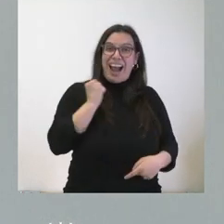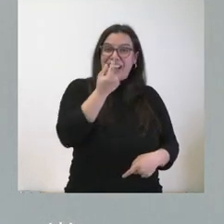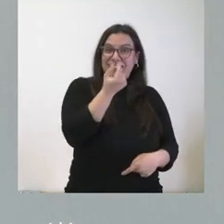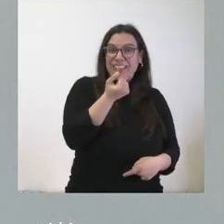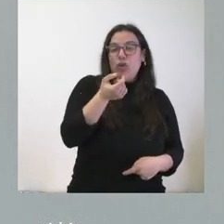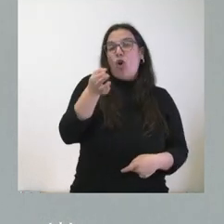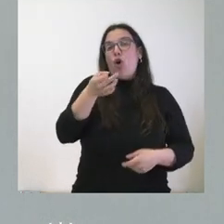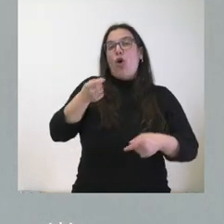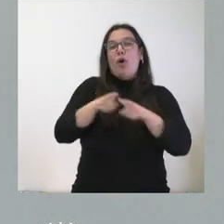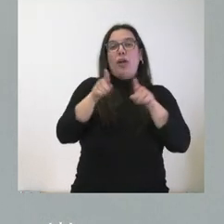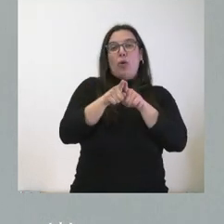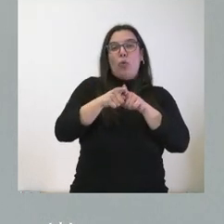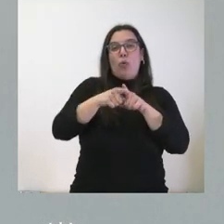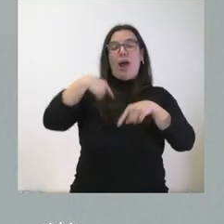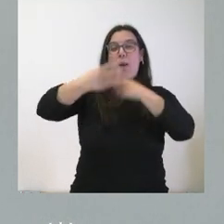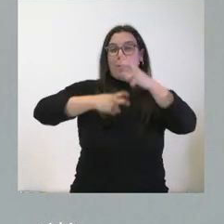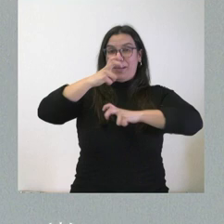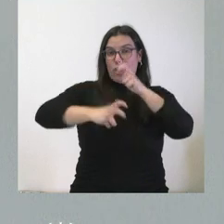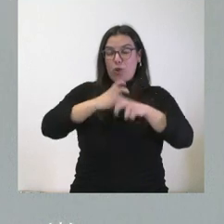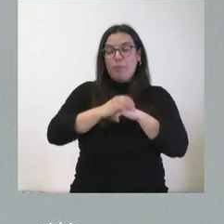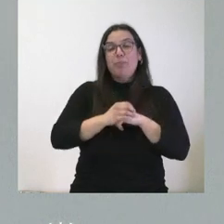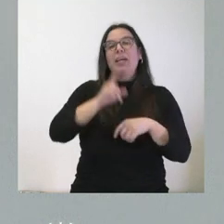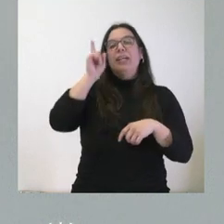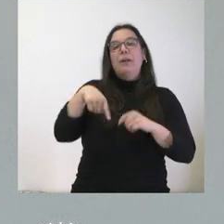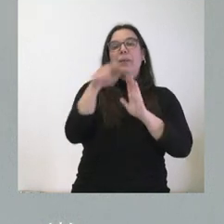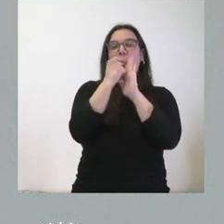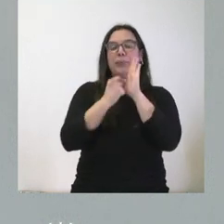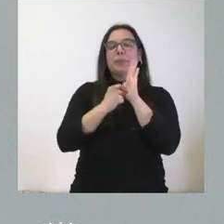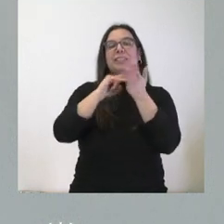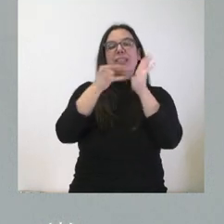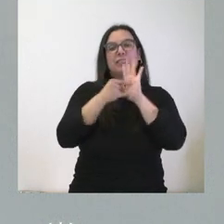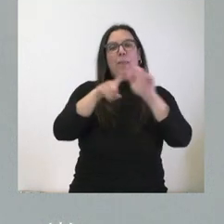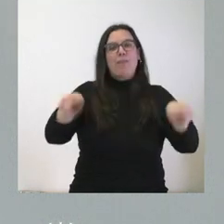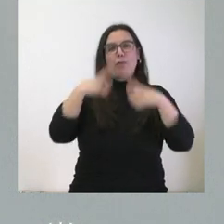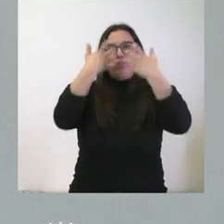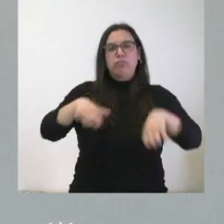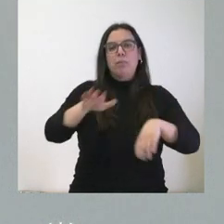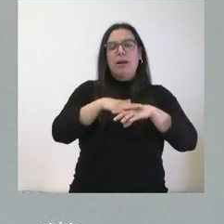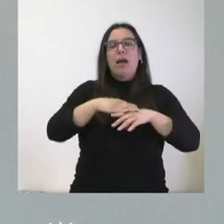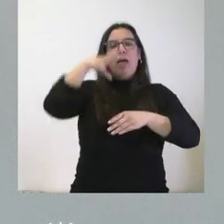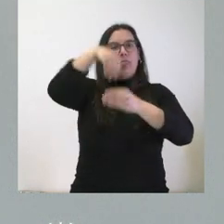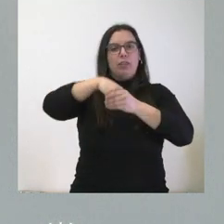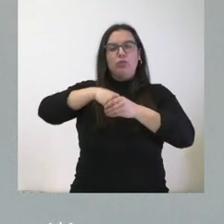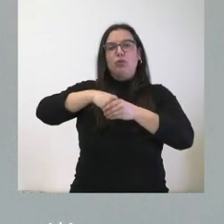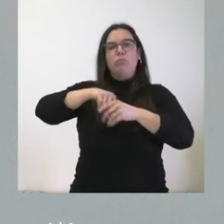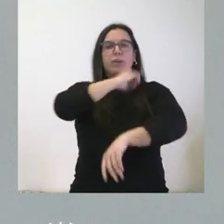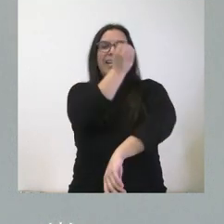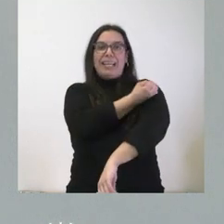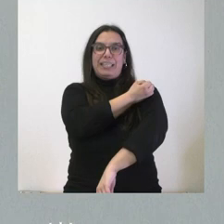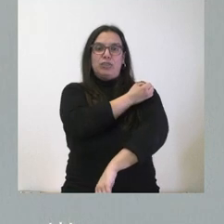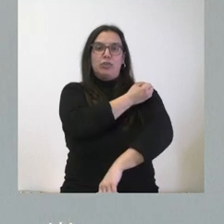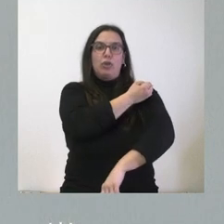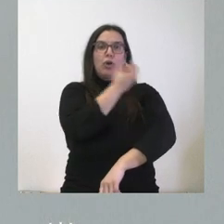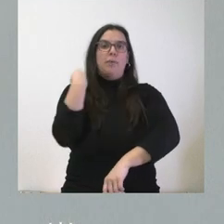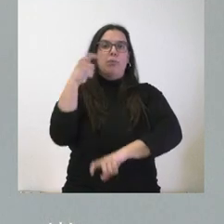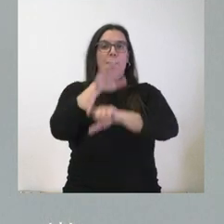bingo. Lo sexto es que se prevé la posibilidad de establecer un sistema informatizado para la interconexión automática al registro de interdictores de